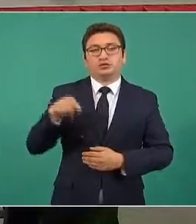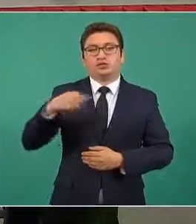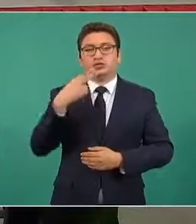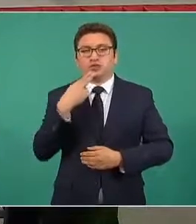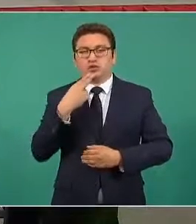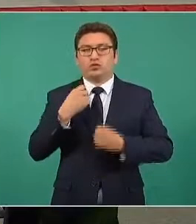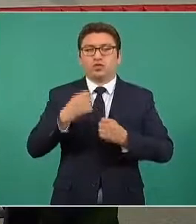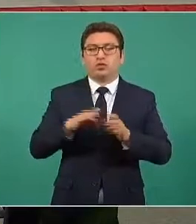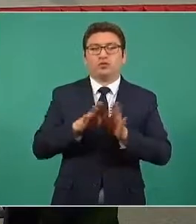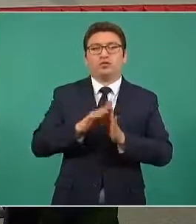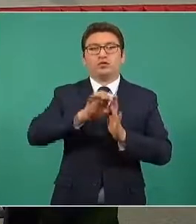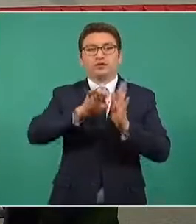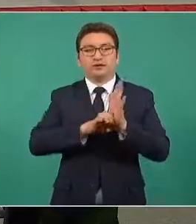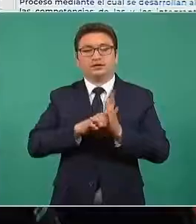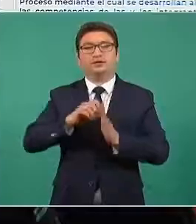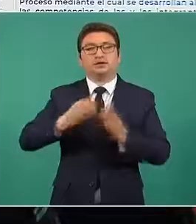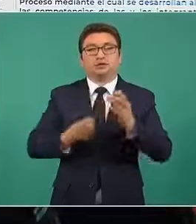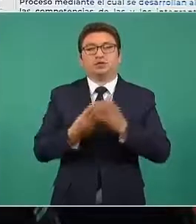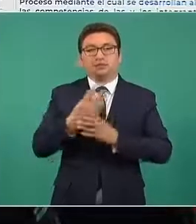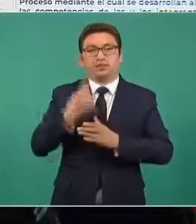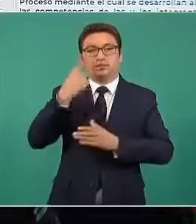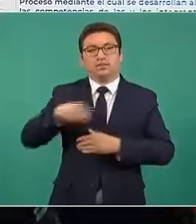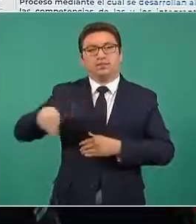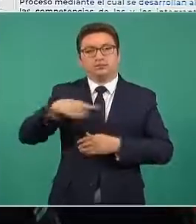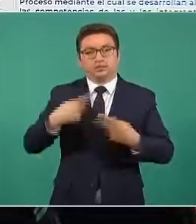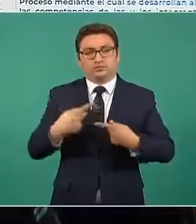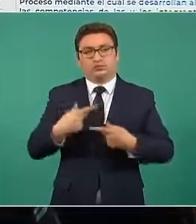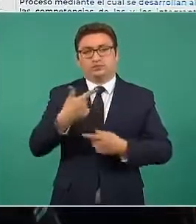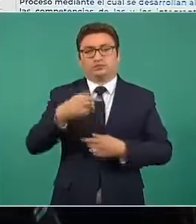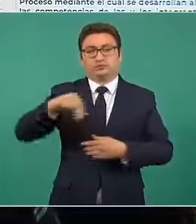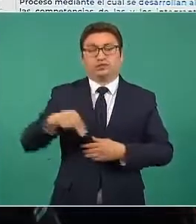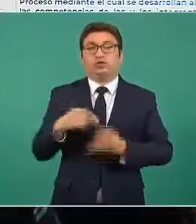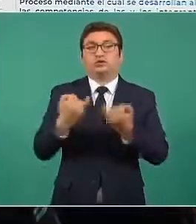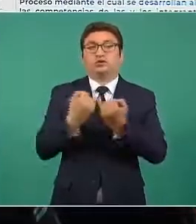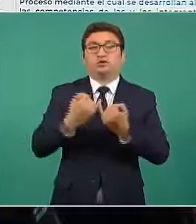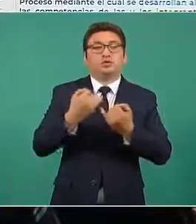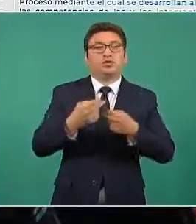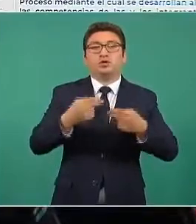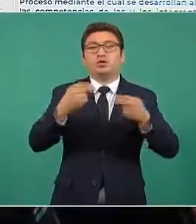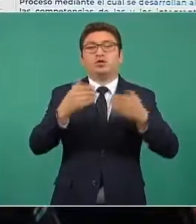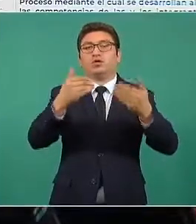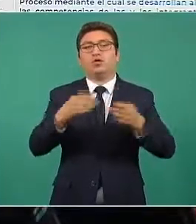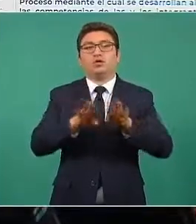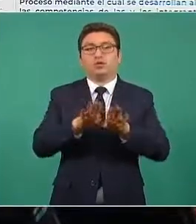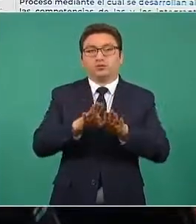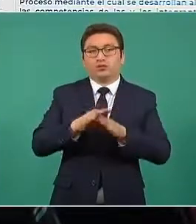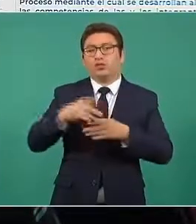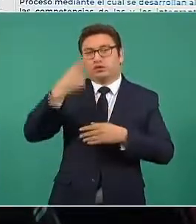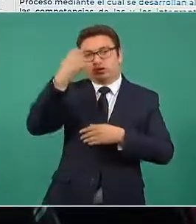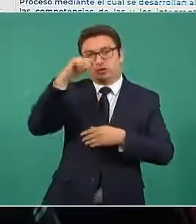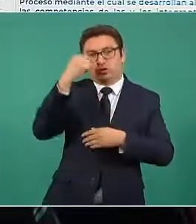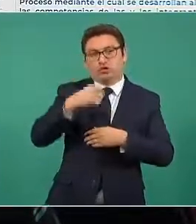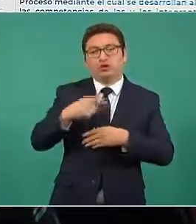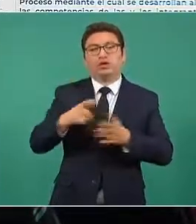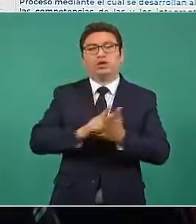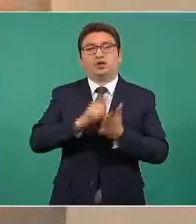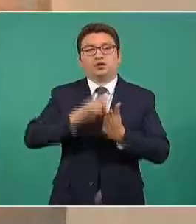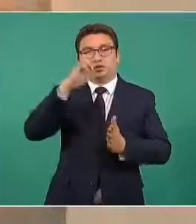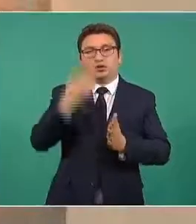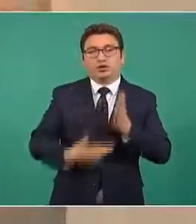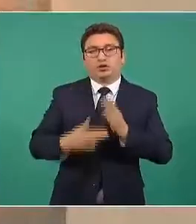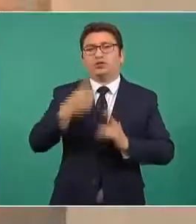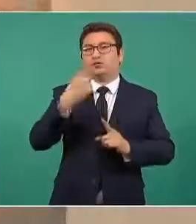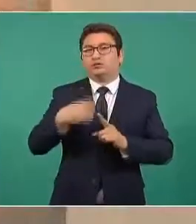la nueva ética pública en la Guardia Nacional, inducción al comercio exterior, teoría del delito y la litigación oral,